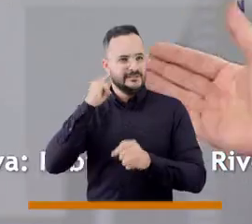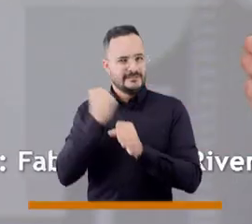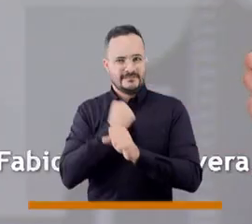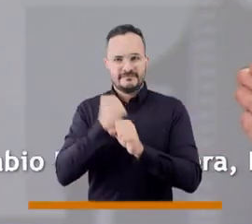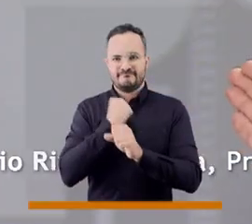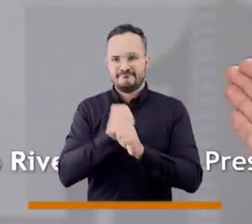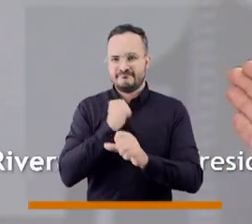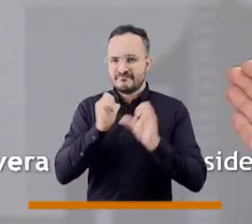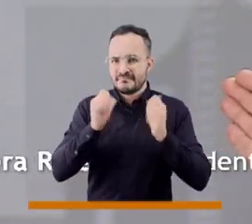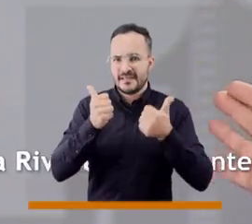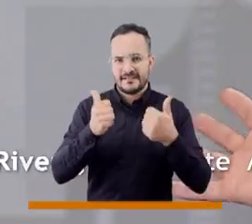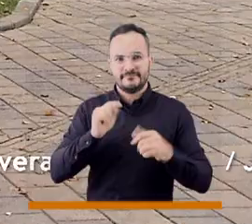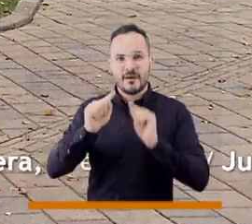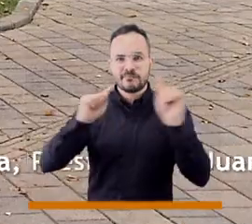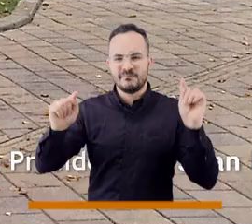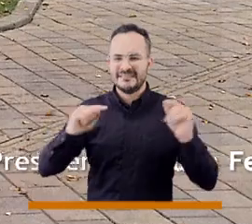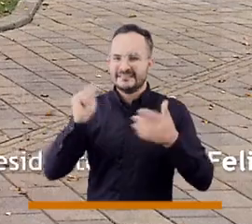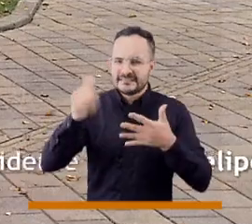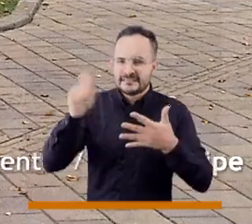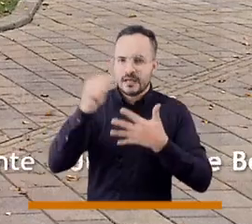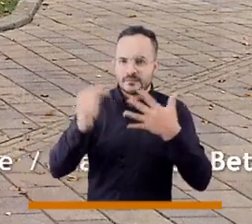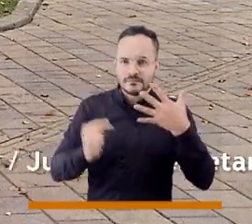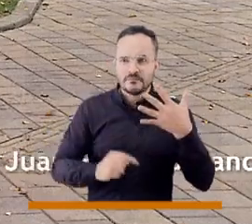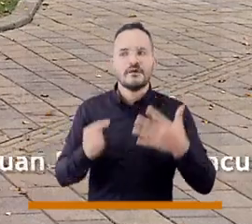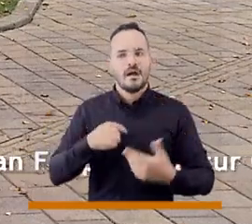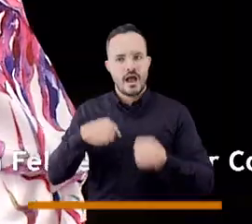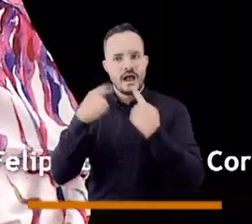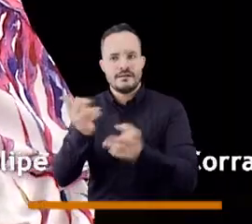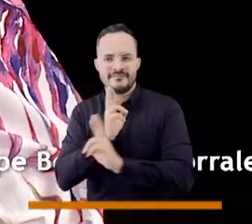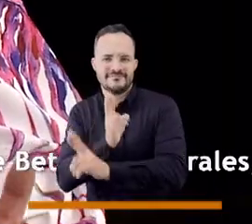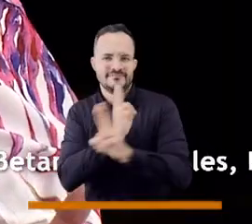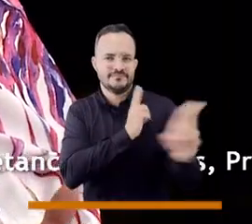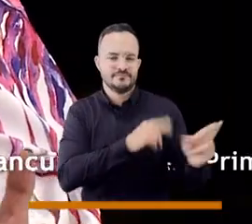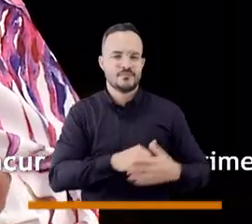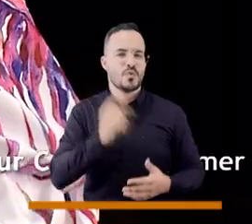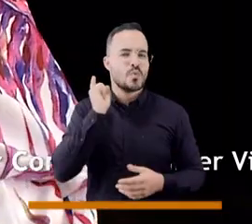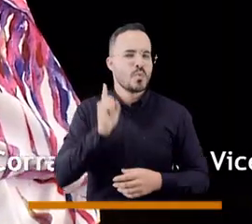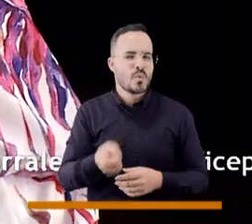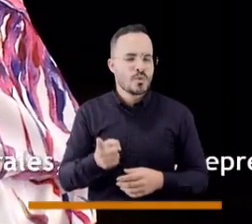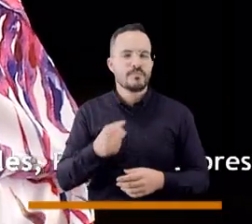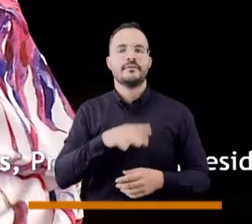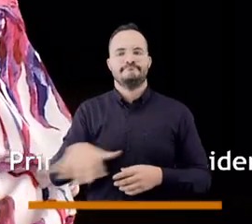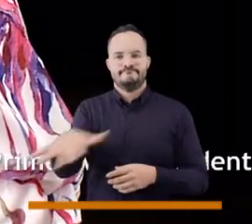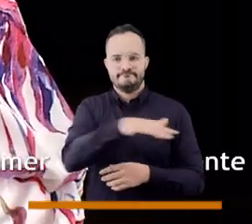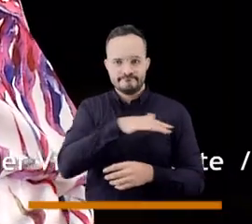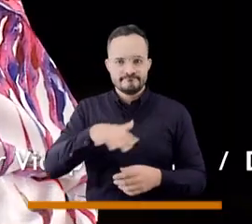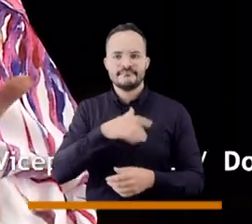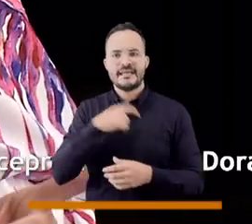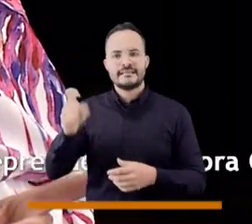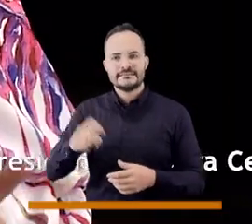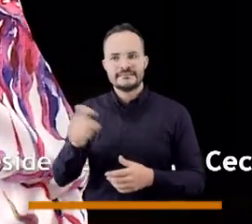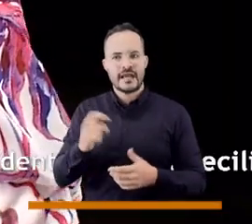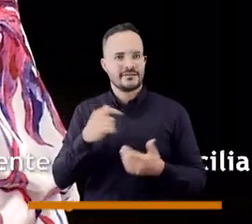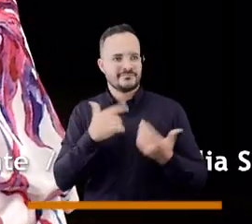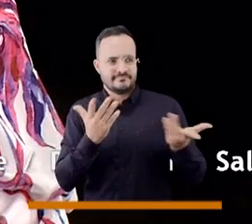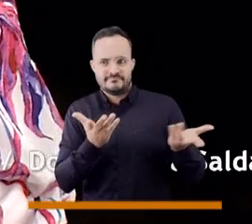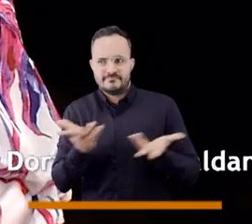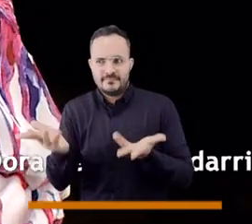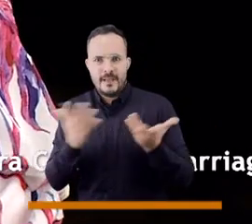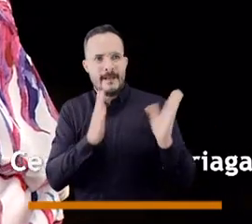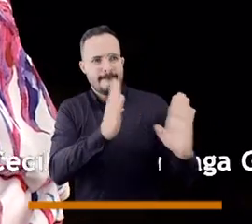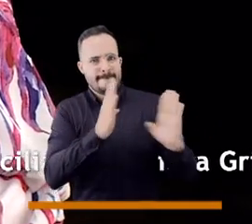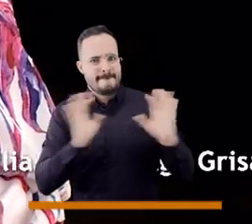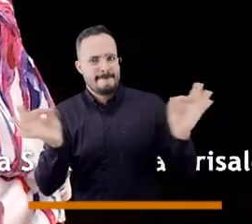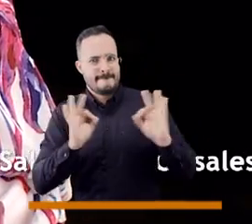todas las problemáticas que se están viviendo en el territorio a causa del aumento del turismo que no se ha hecho planeado,